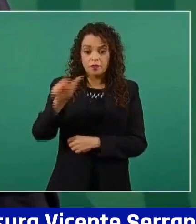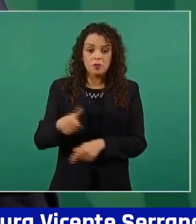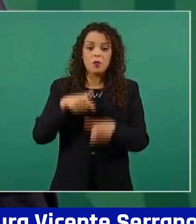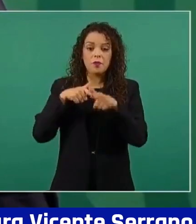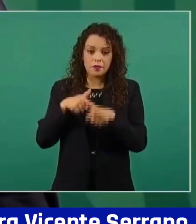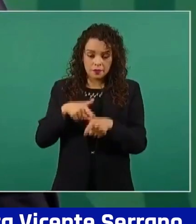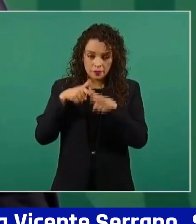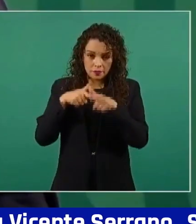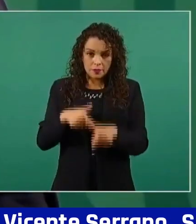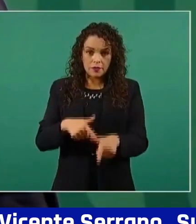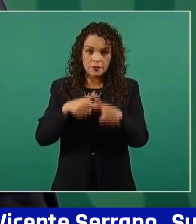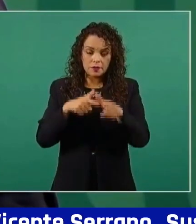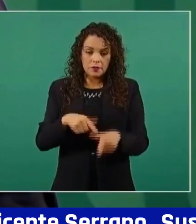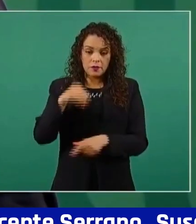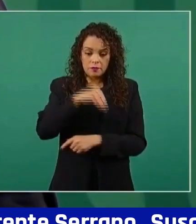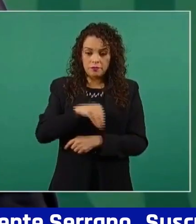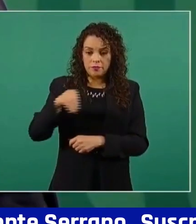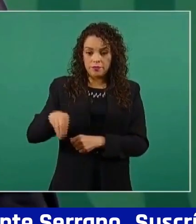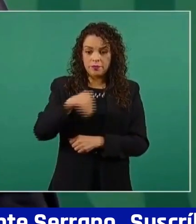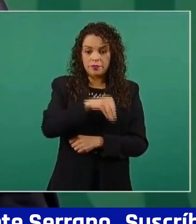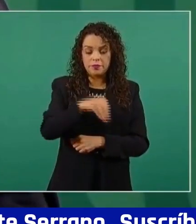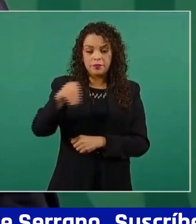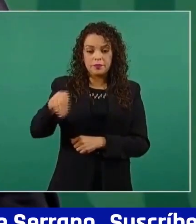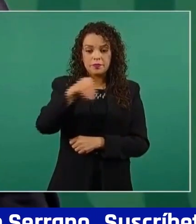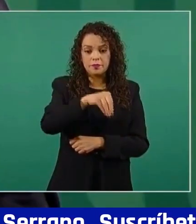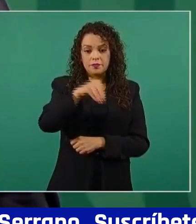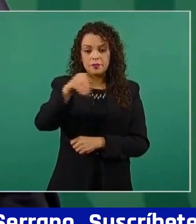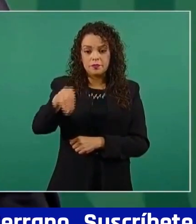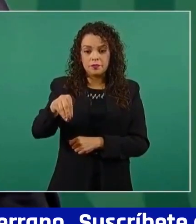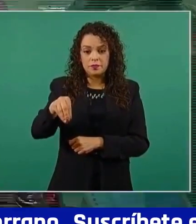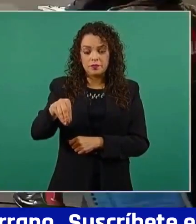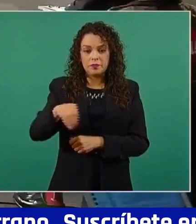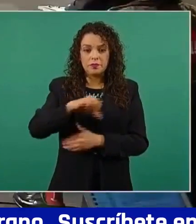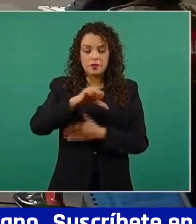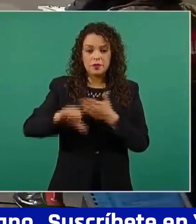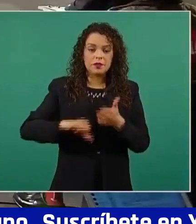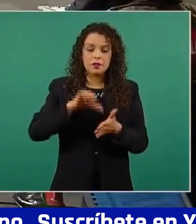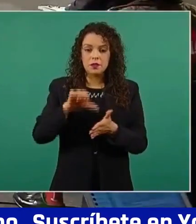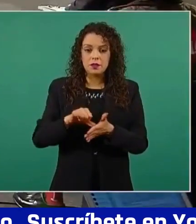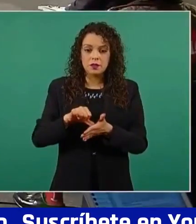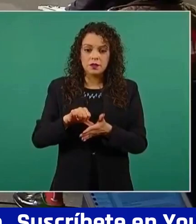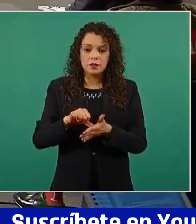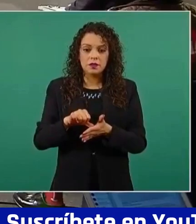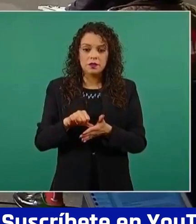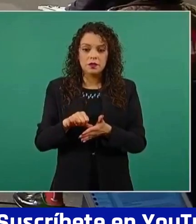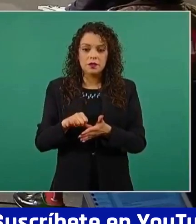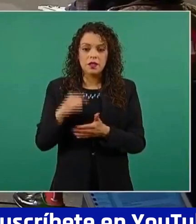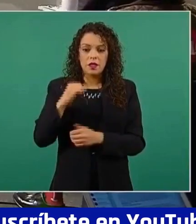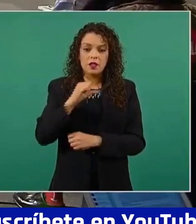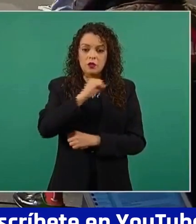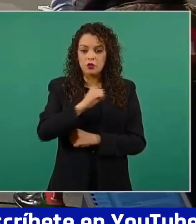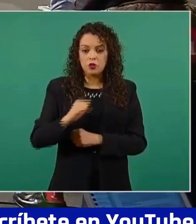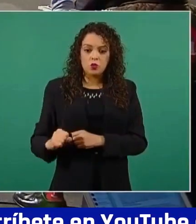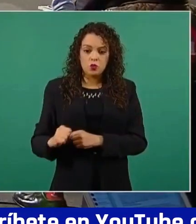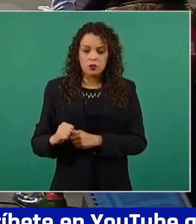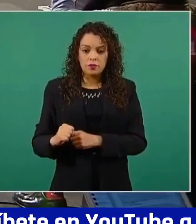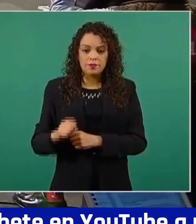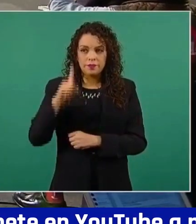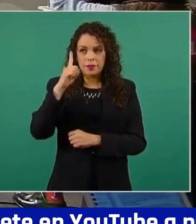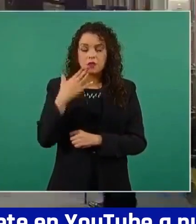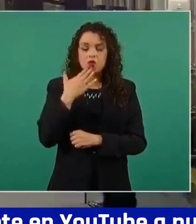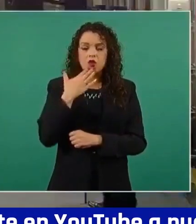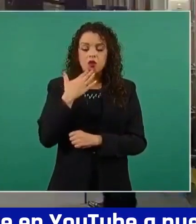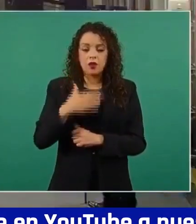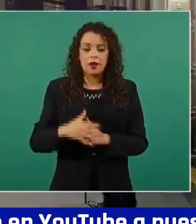los recorridos hacia el centro y hacia hacia el sur de Sonora.